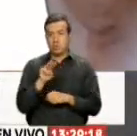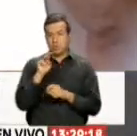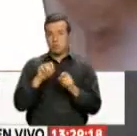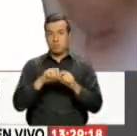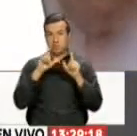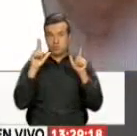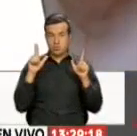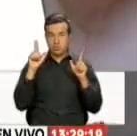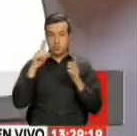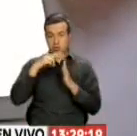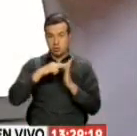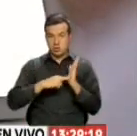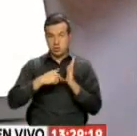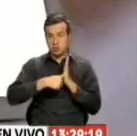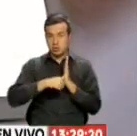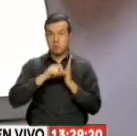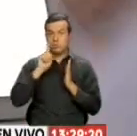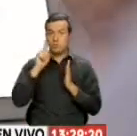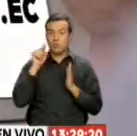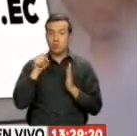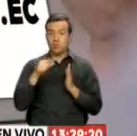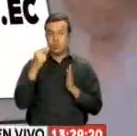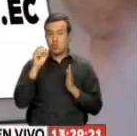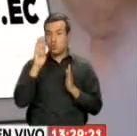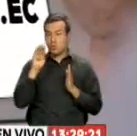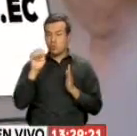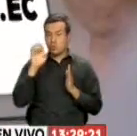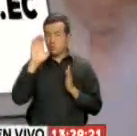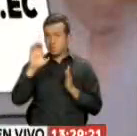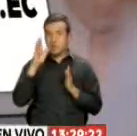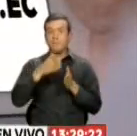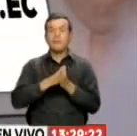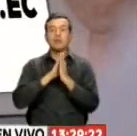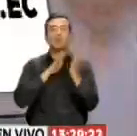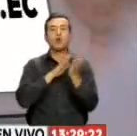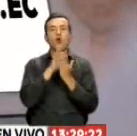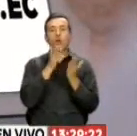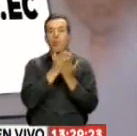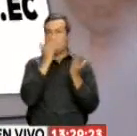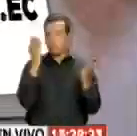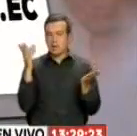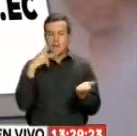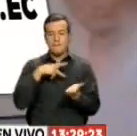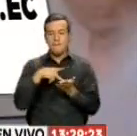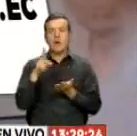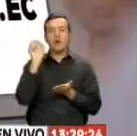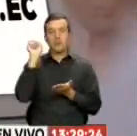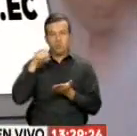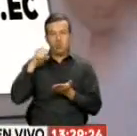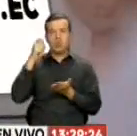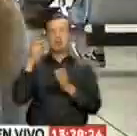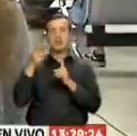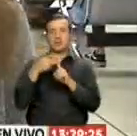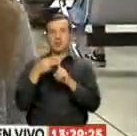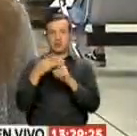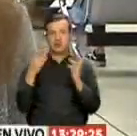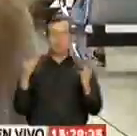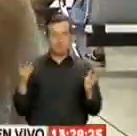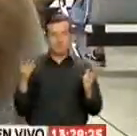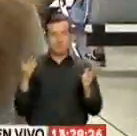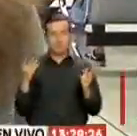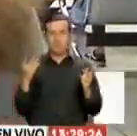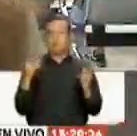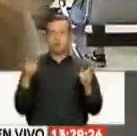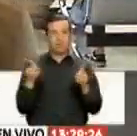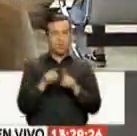.registrocivil.gov.ec Pedir un duplicado El pago Se puede hacer en línea Que no es más